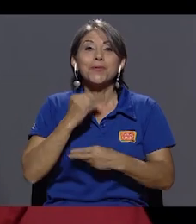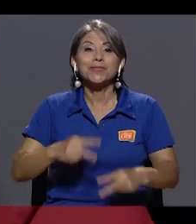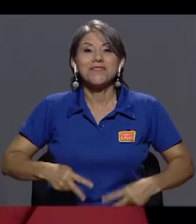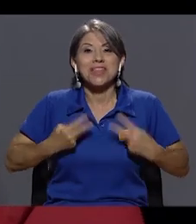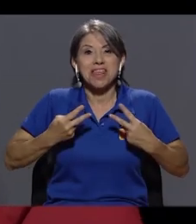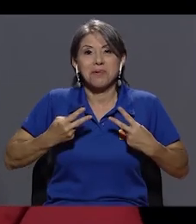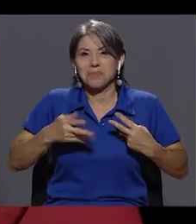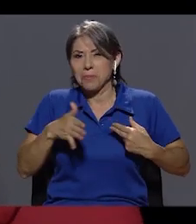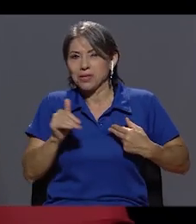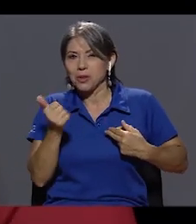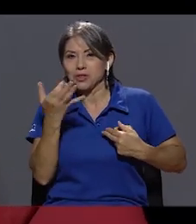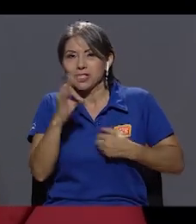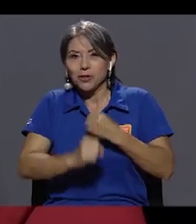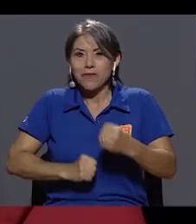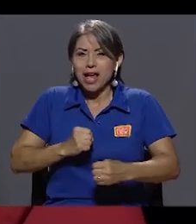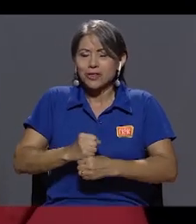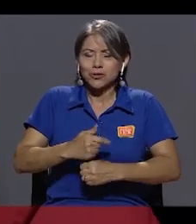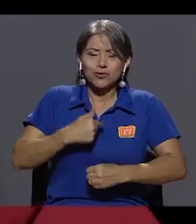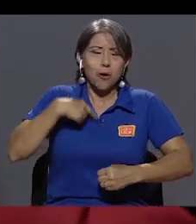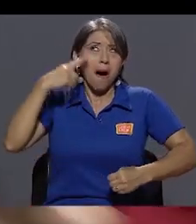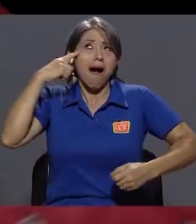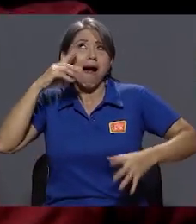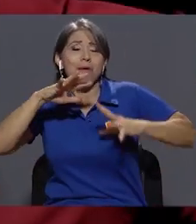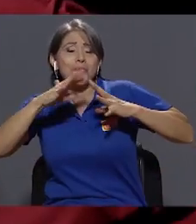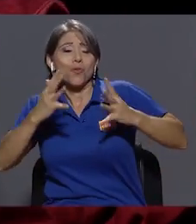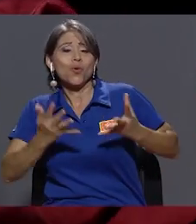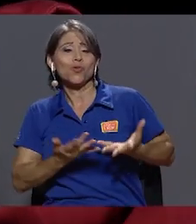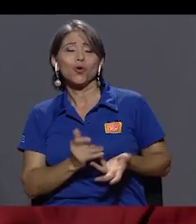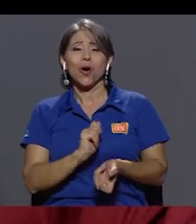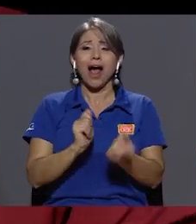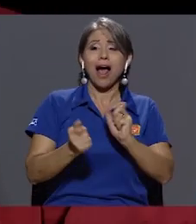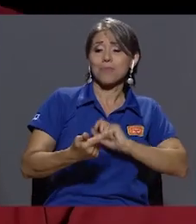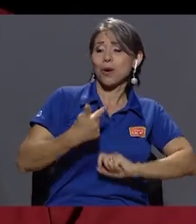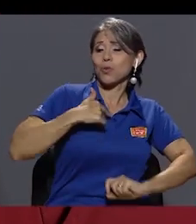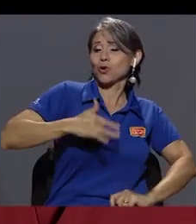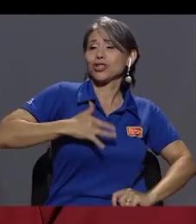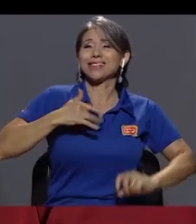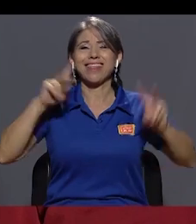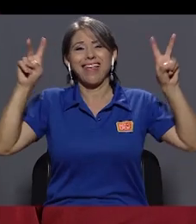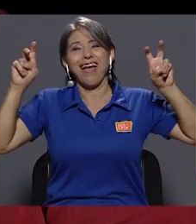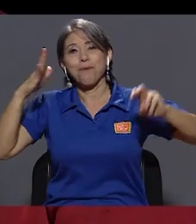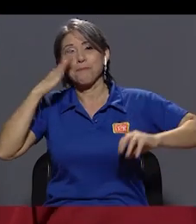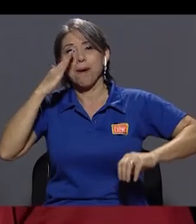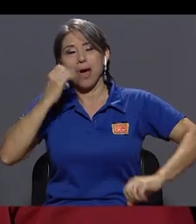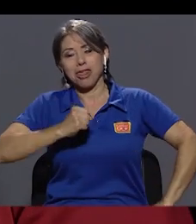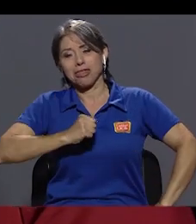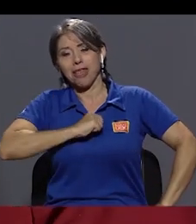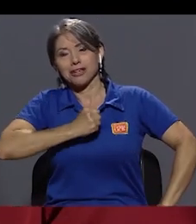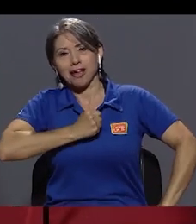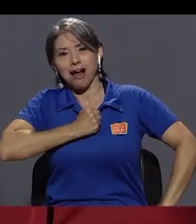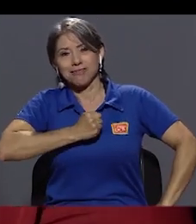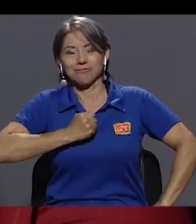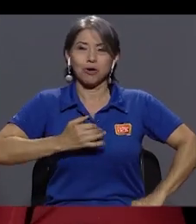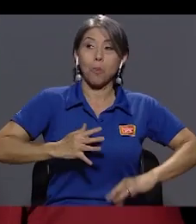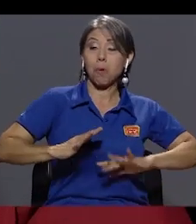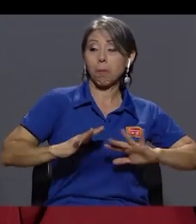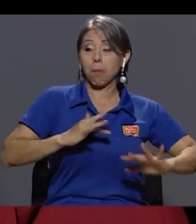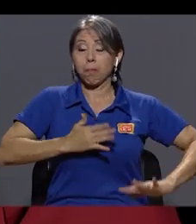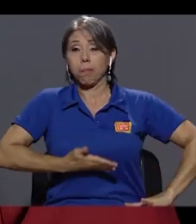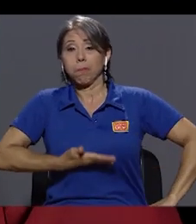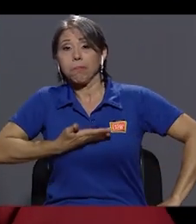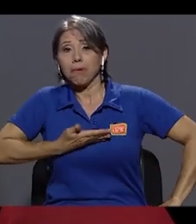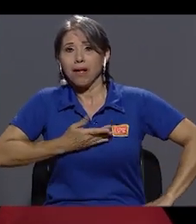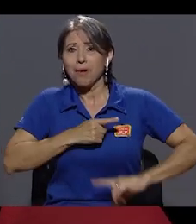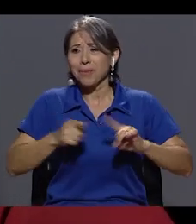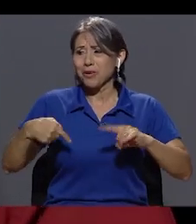años por ahí, ahí te cambia el mundo, vos te sentí la mamá de Tarzán, ¿verdad? Pero ya después, la madurez de los años